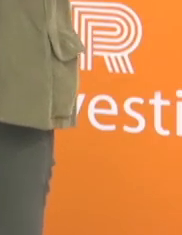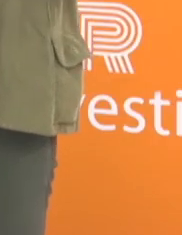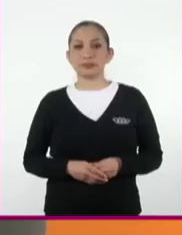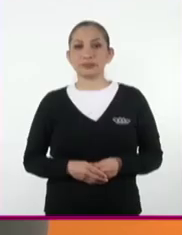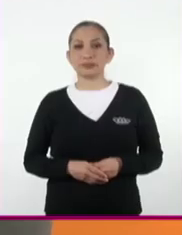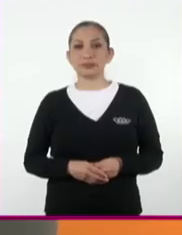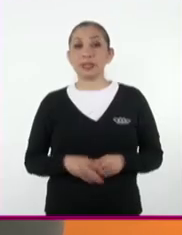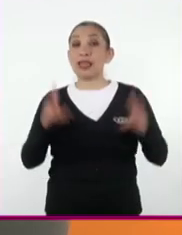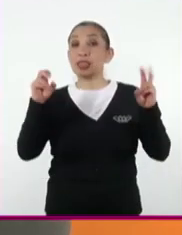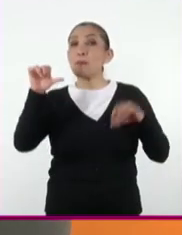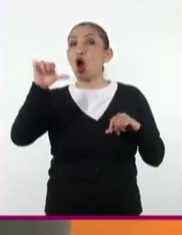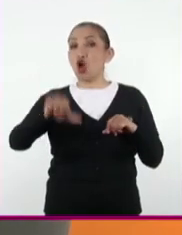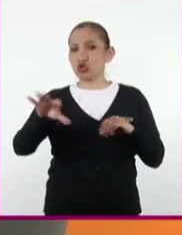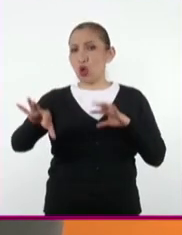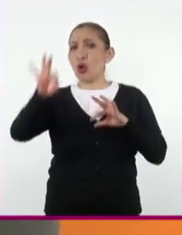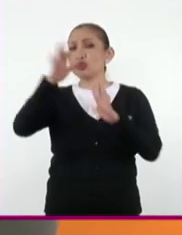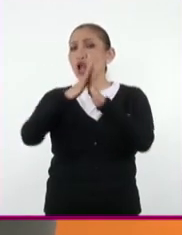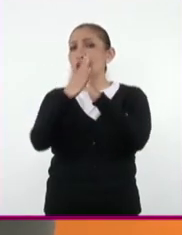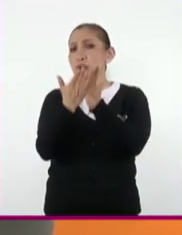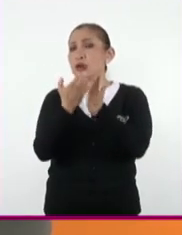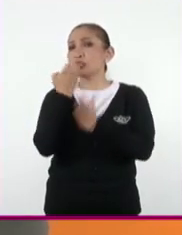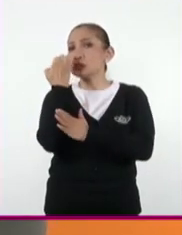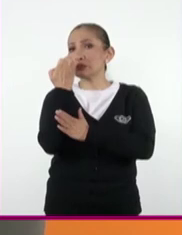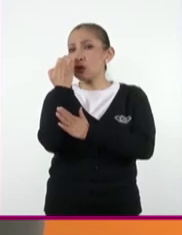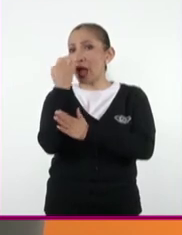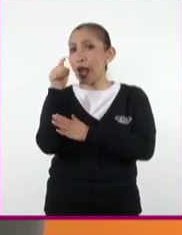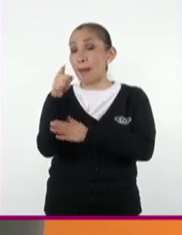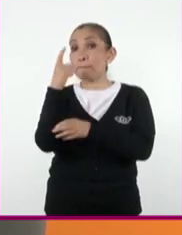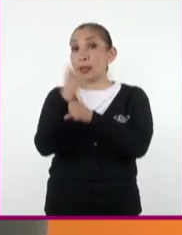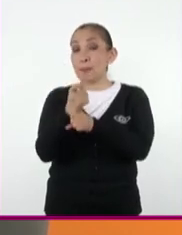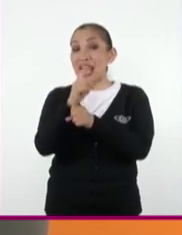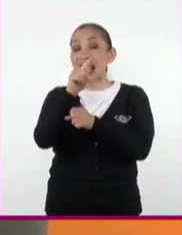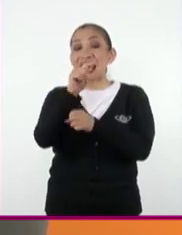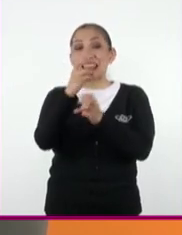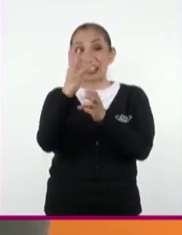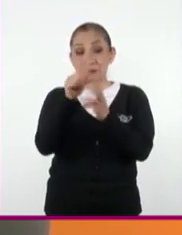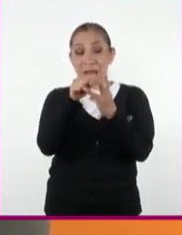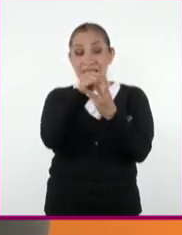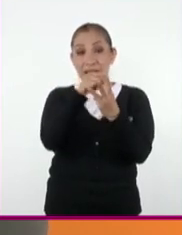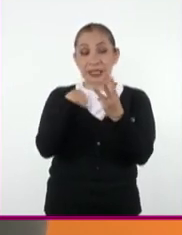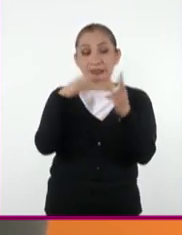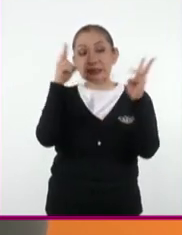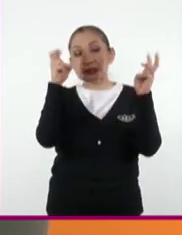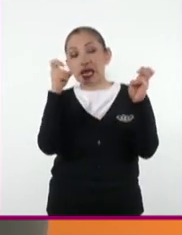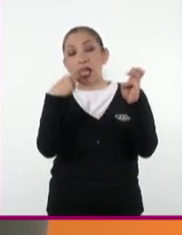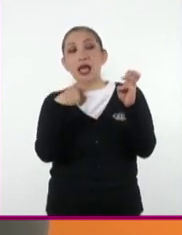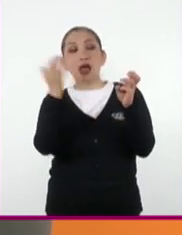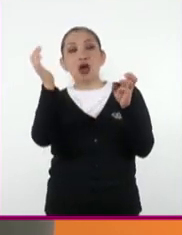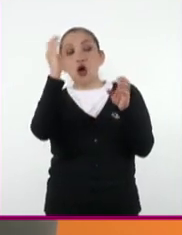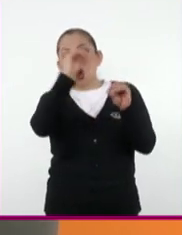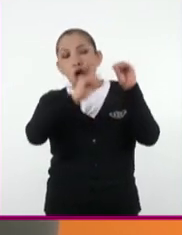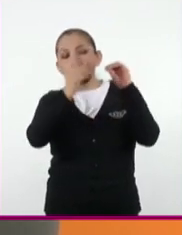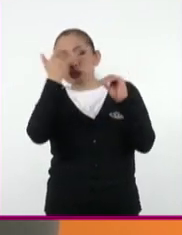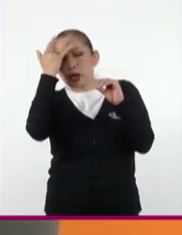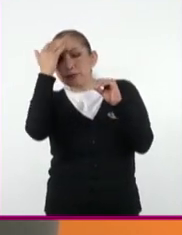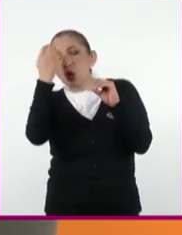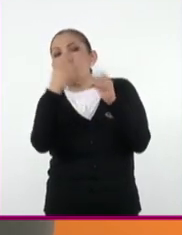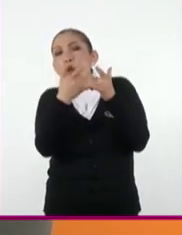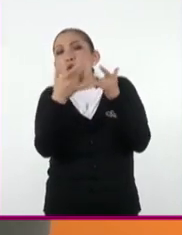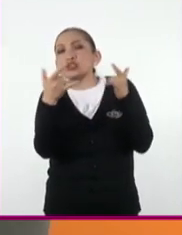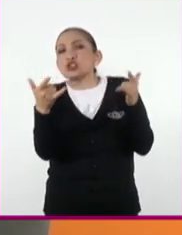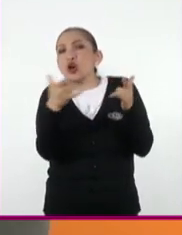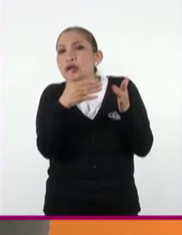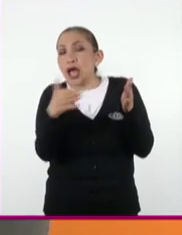El tema de hoy lo encuentras en tu libro de texto en el primer trimestre, en el apartado de construcción del conocimiento histórico.